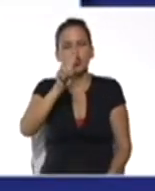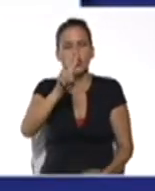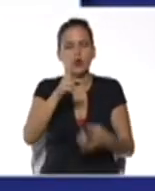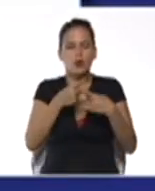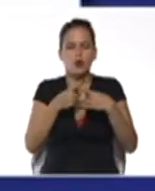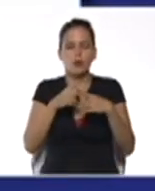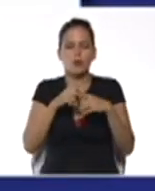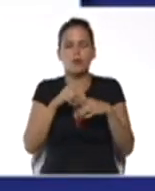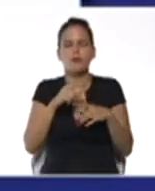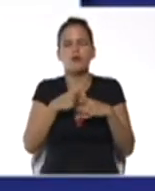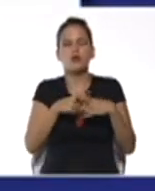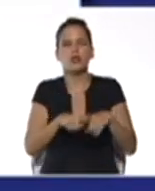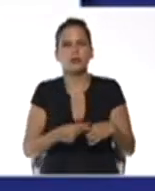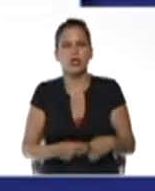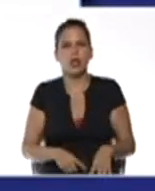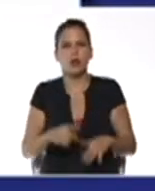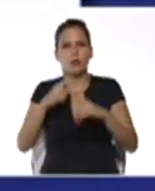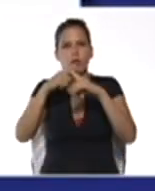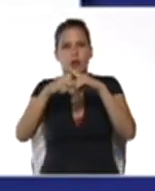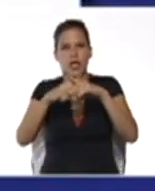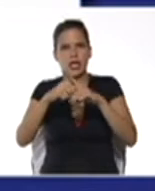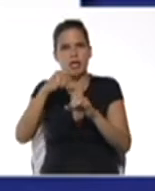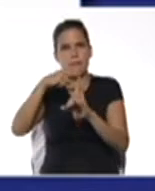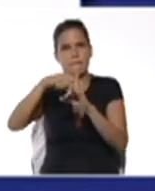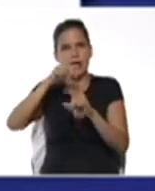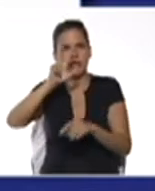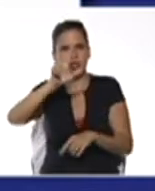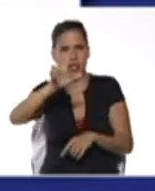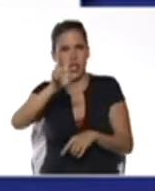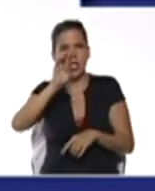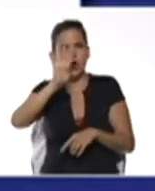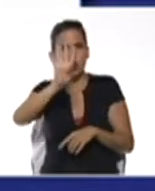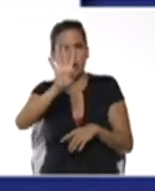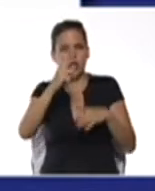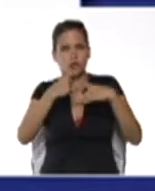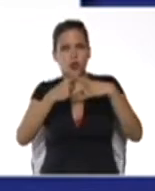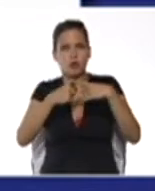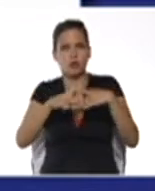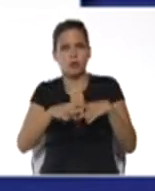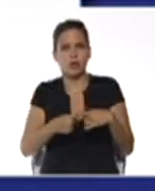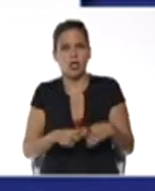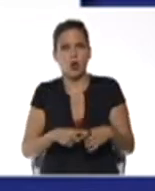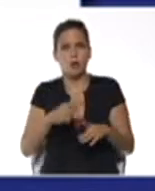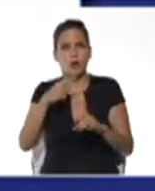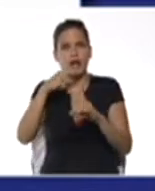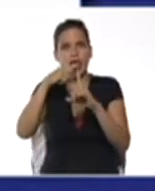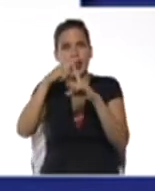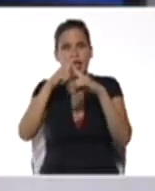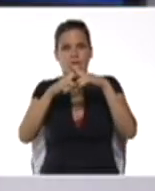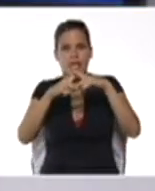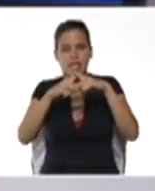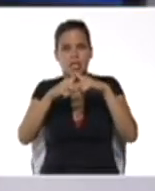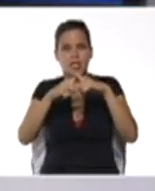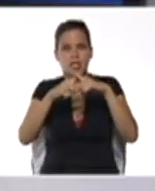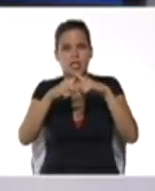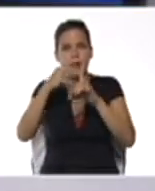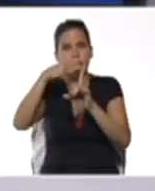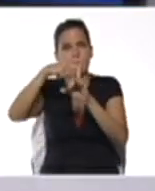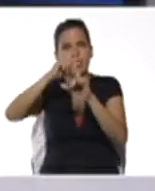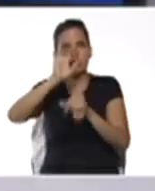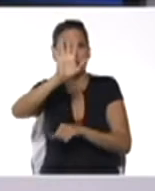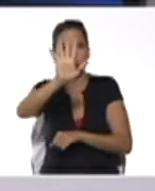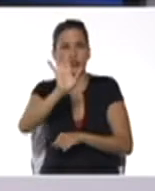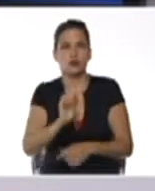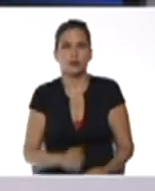y 4 por x más 5. Ambos están compuestos de dos términos, por lo que se les llama binomio.